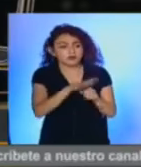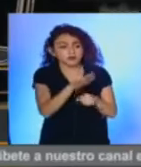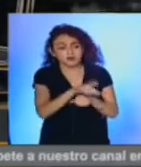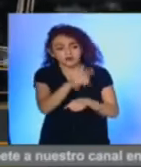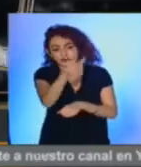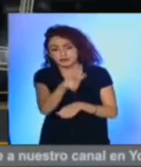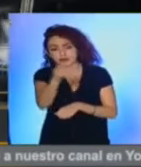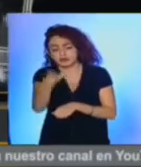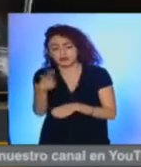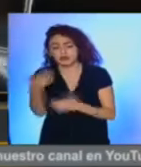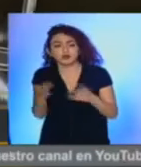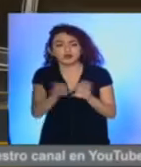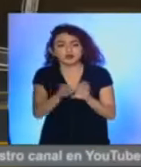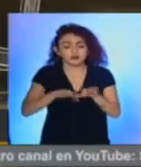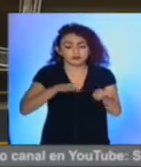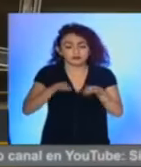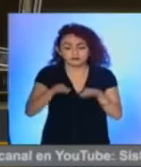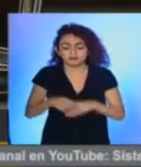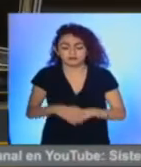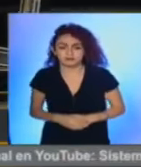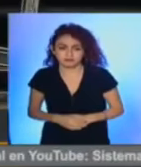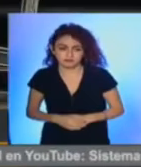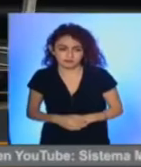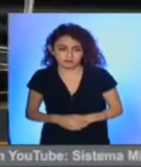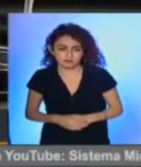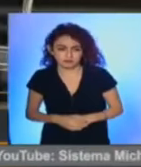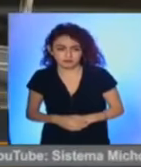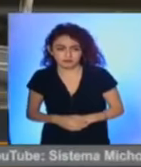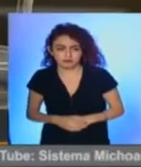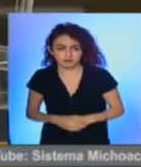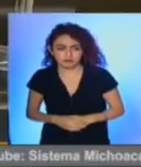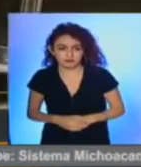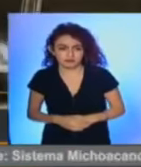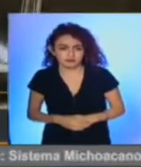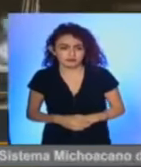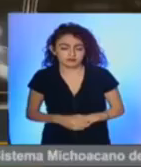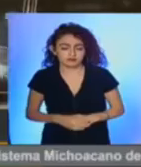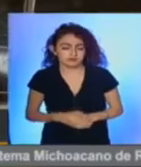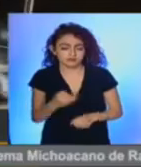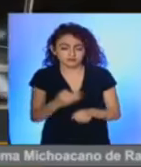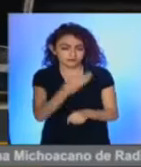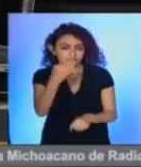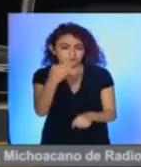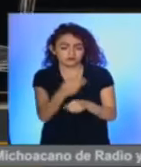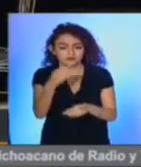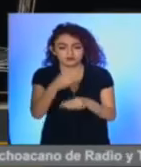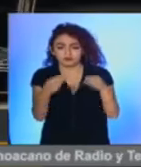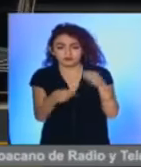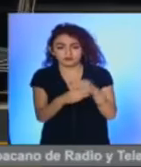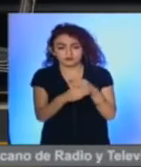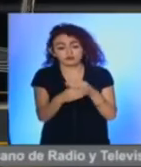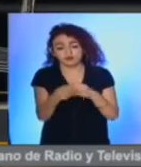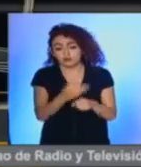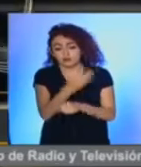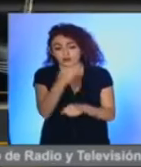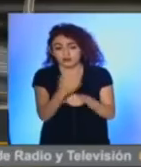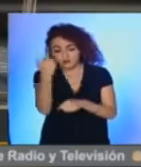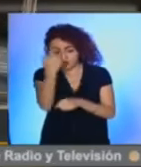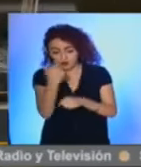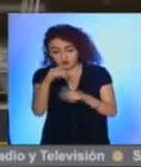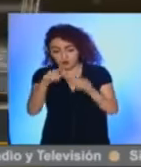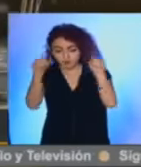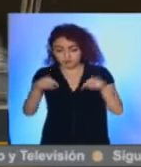condiciones vamos a estar trabajando este que haya el suficiente material para los filtros